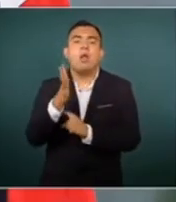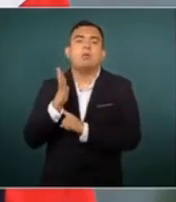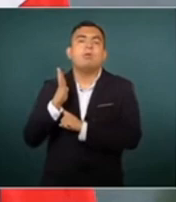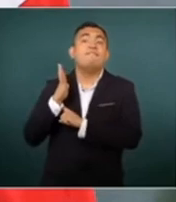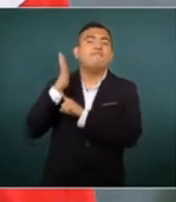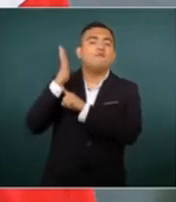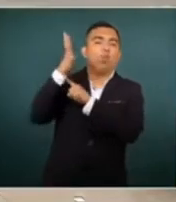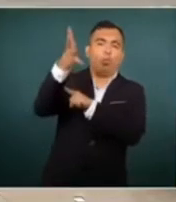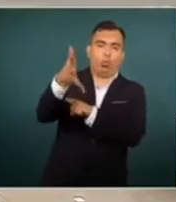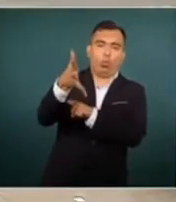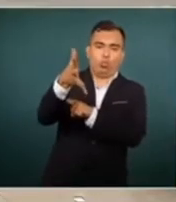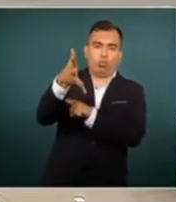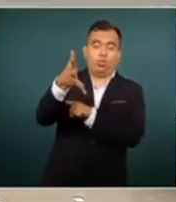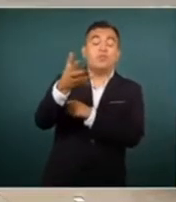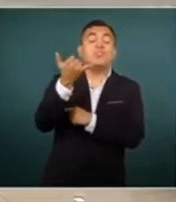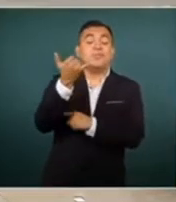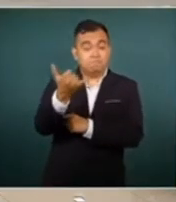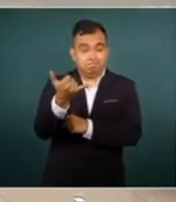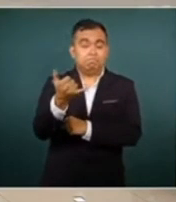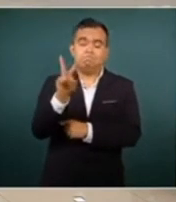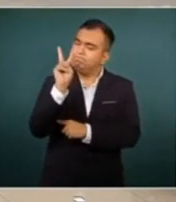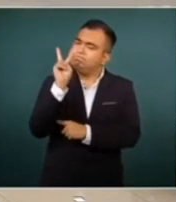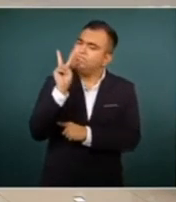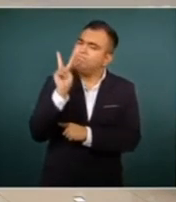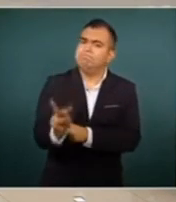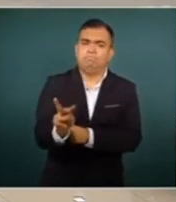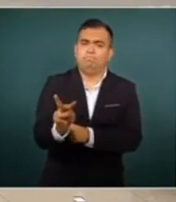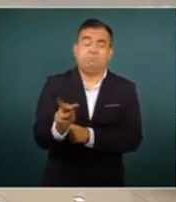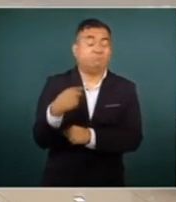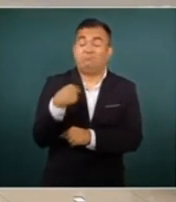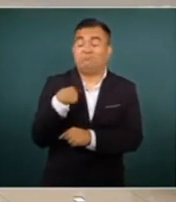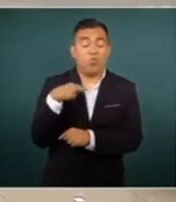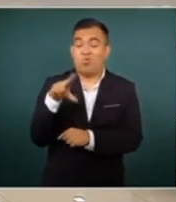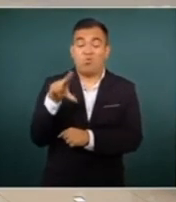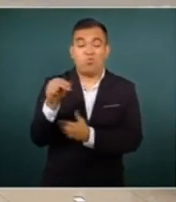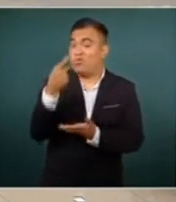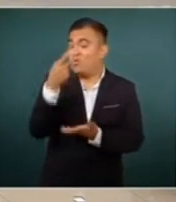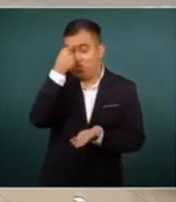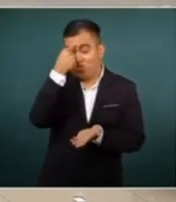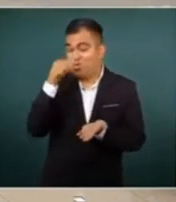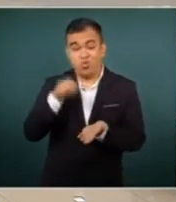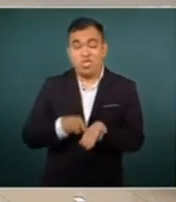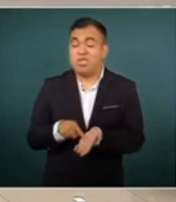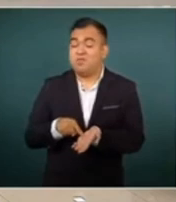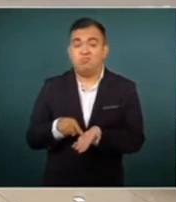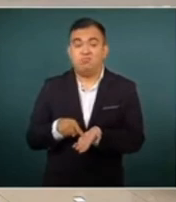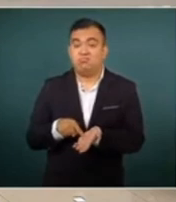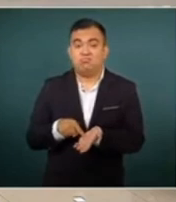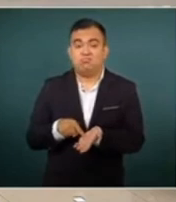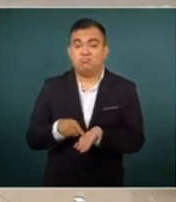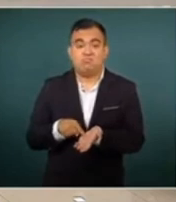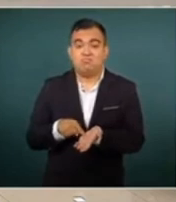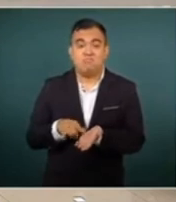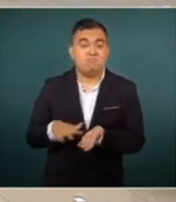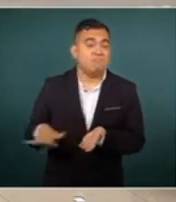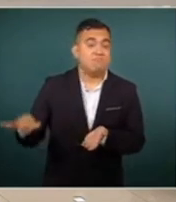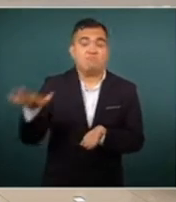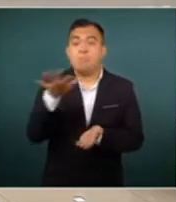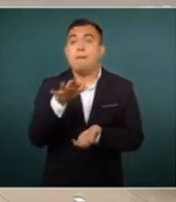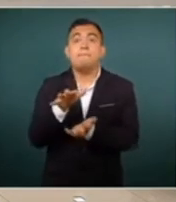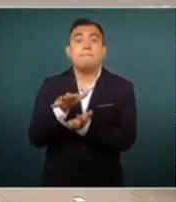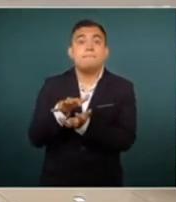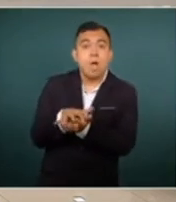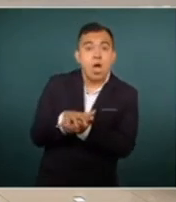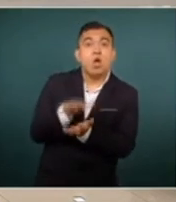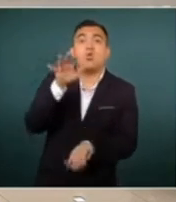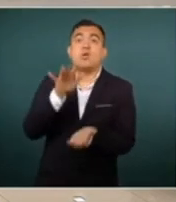Y de verdad no creo que la mayoría apoye